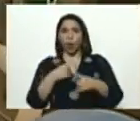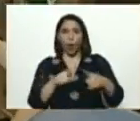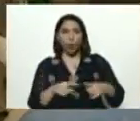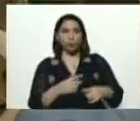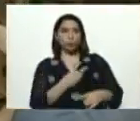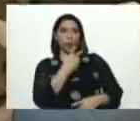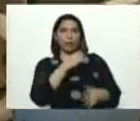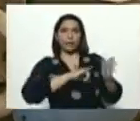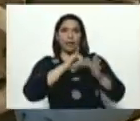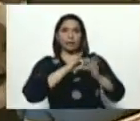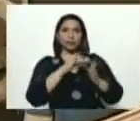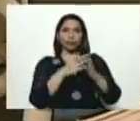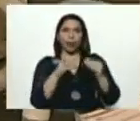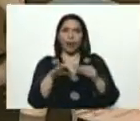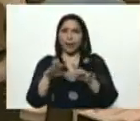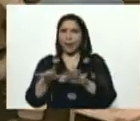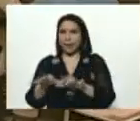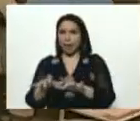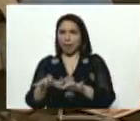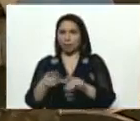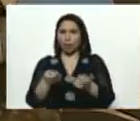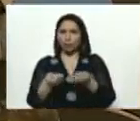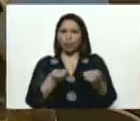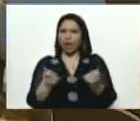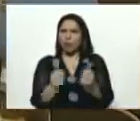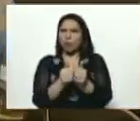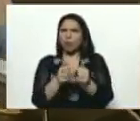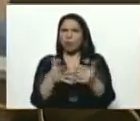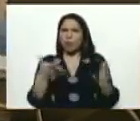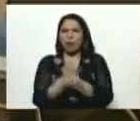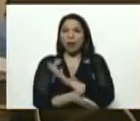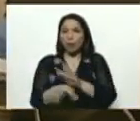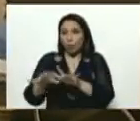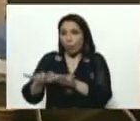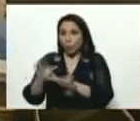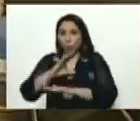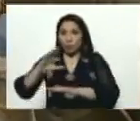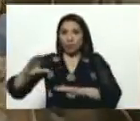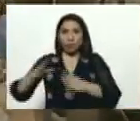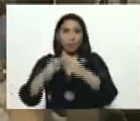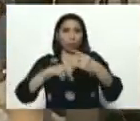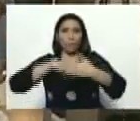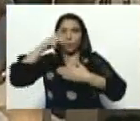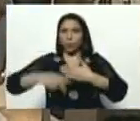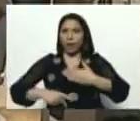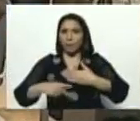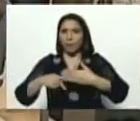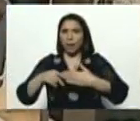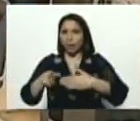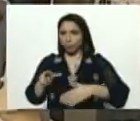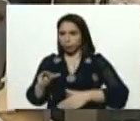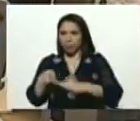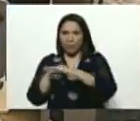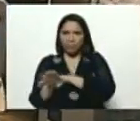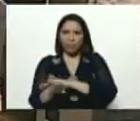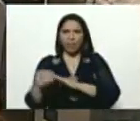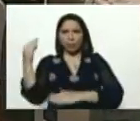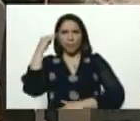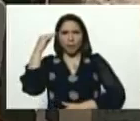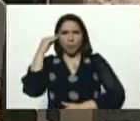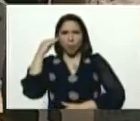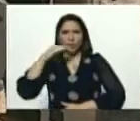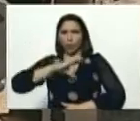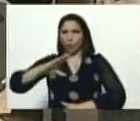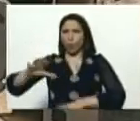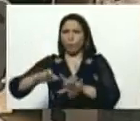canaima. Como puede ver acá, en este caso, la gráfica... toda la programación... Sí. ...se introduce en la memoria de la